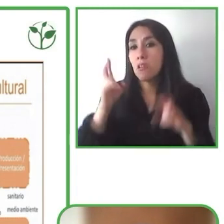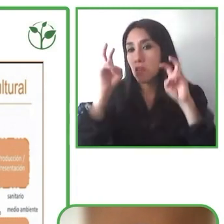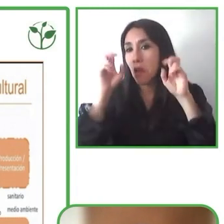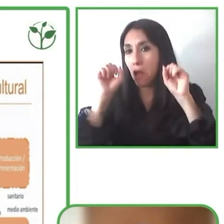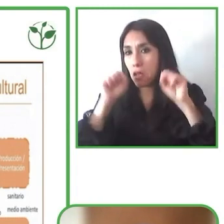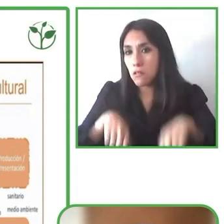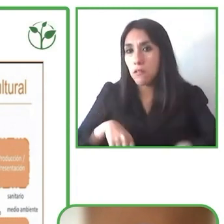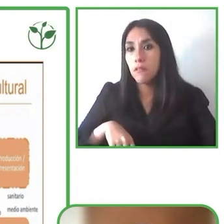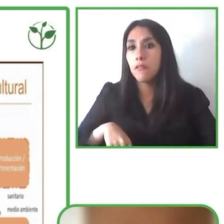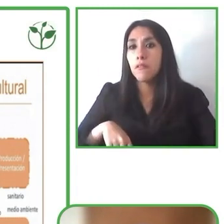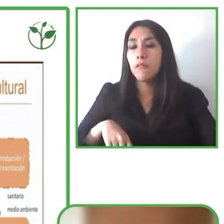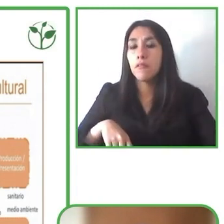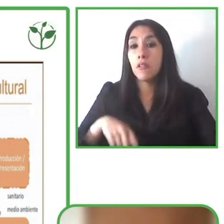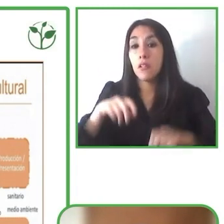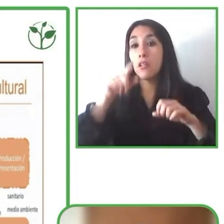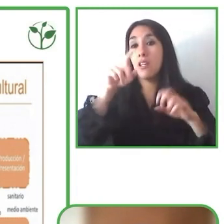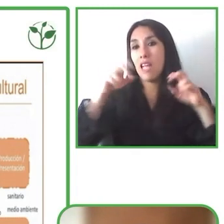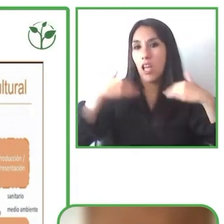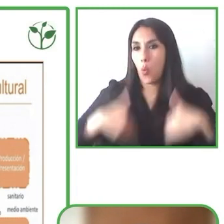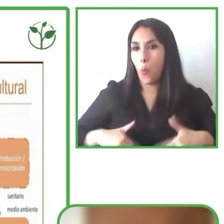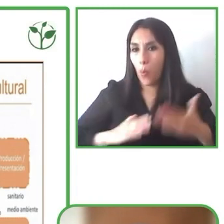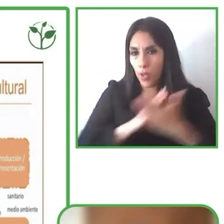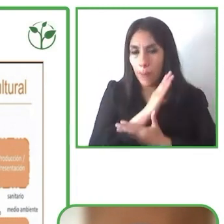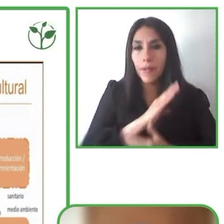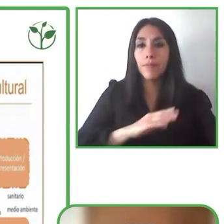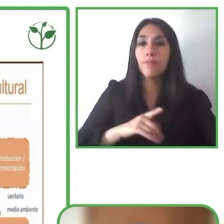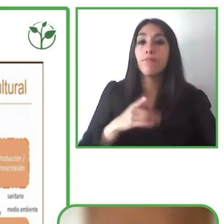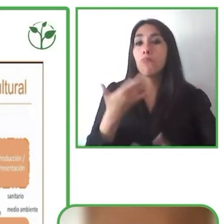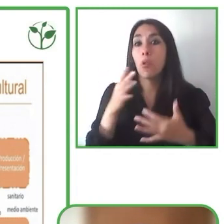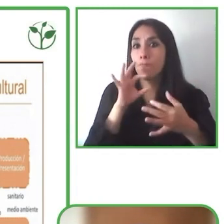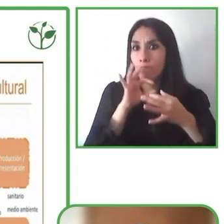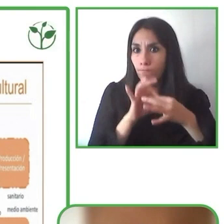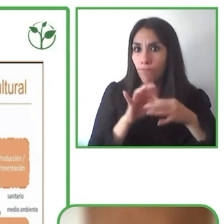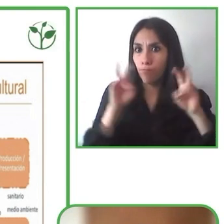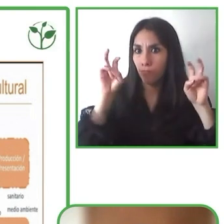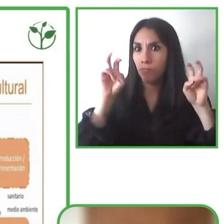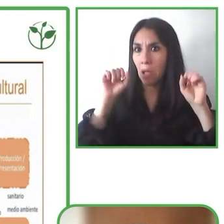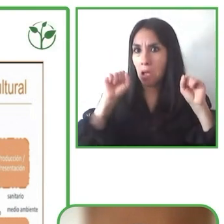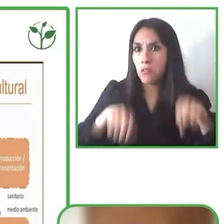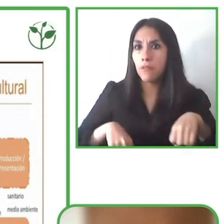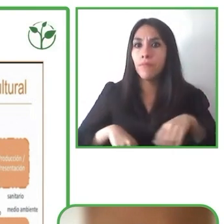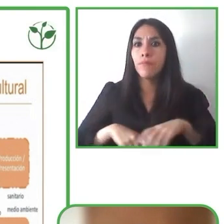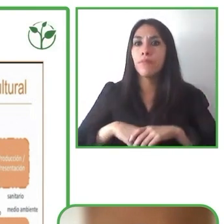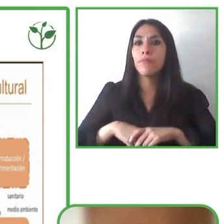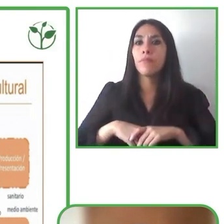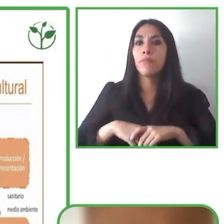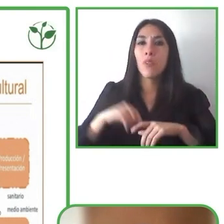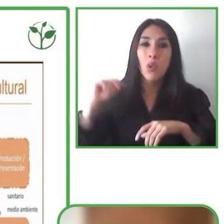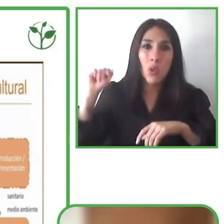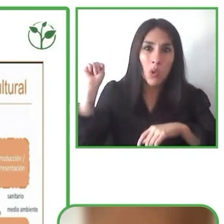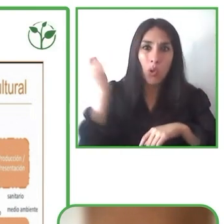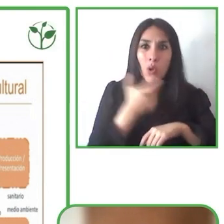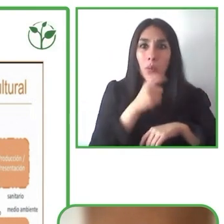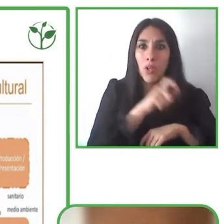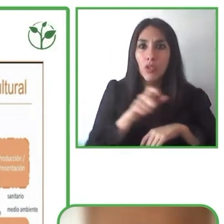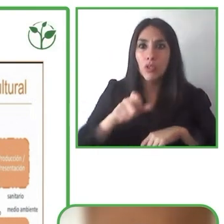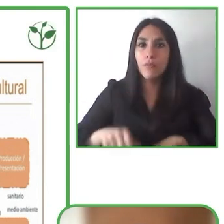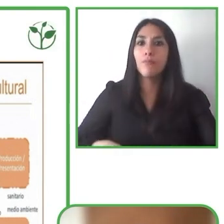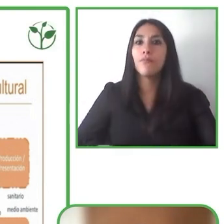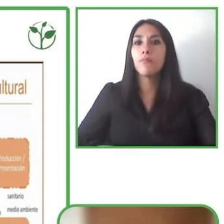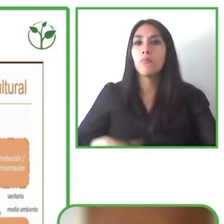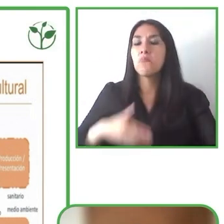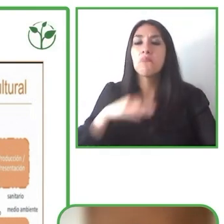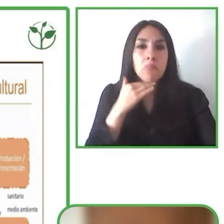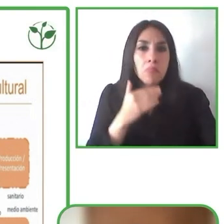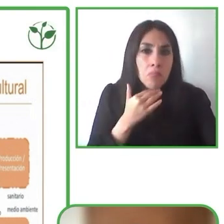derechos de desarrollo integral de todas las personas independientemente de su condición económica